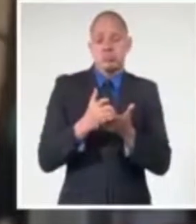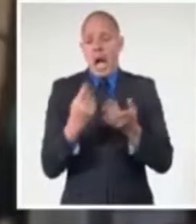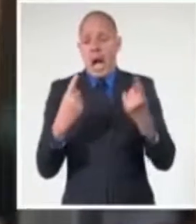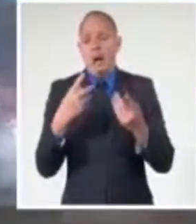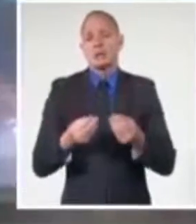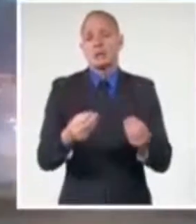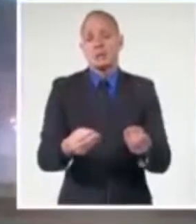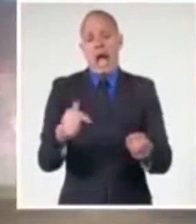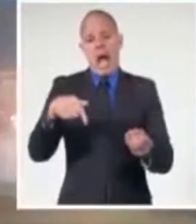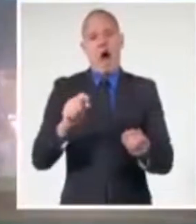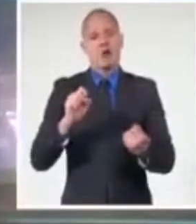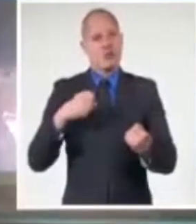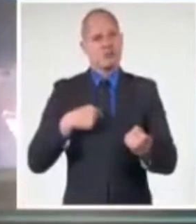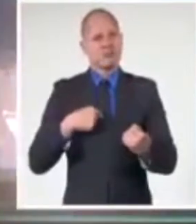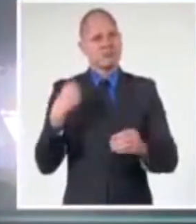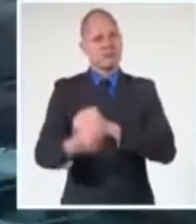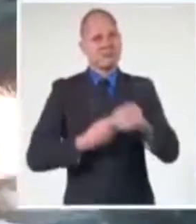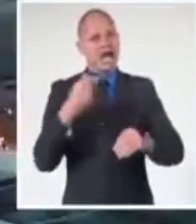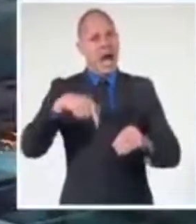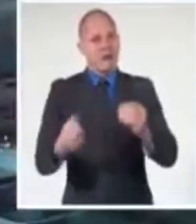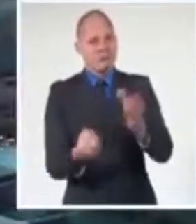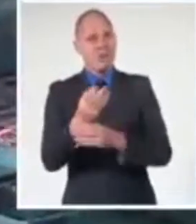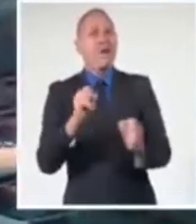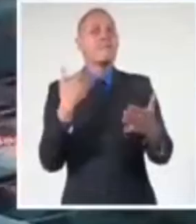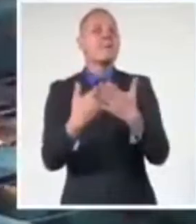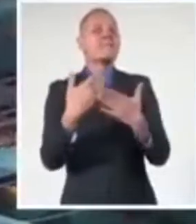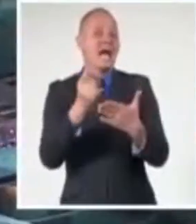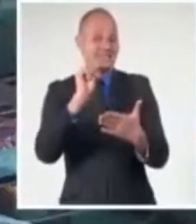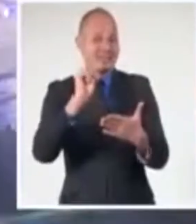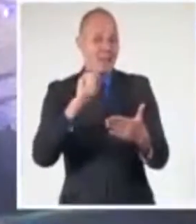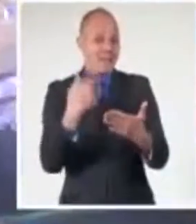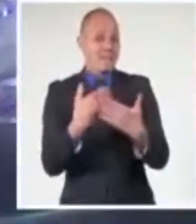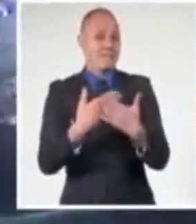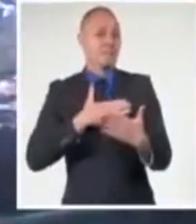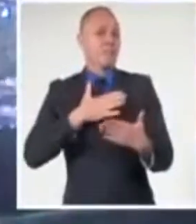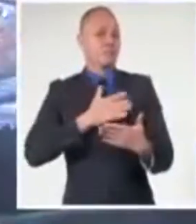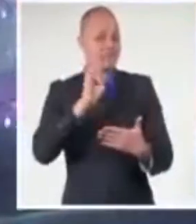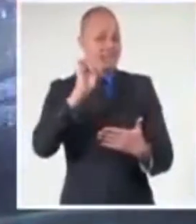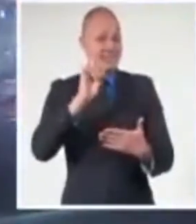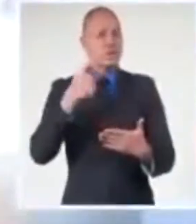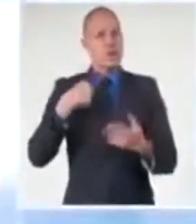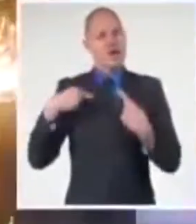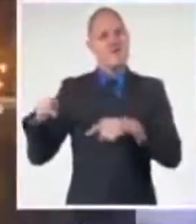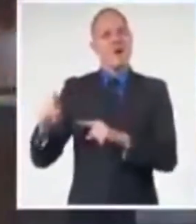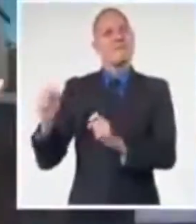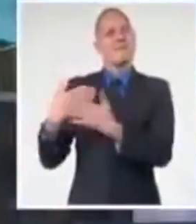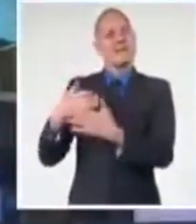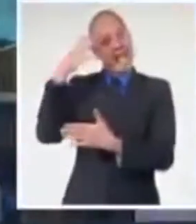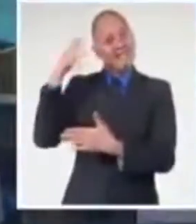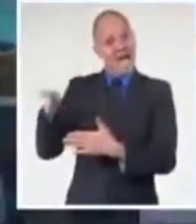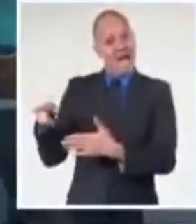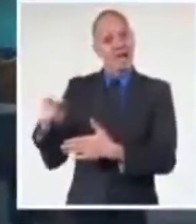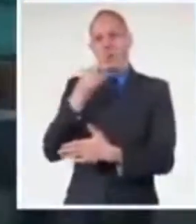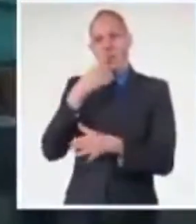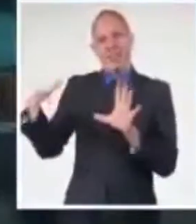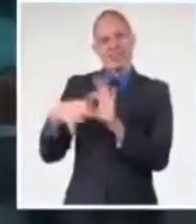otra perspectiva. Una vez que empiece, se organiza ya la parte de importación, pensamos tener